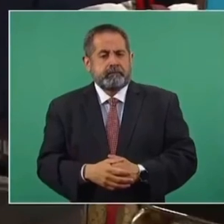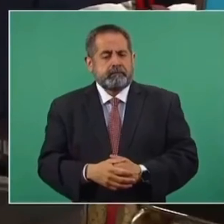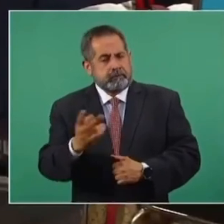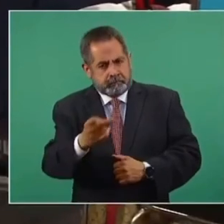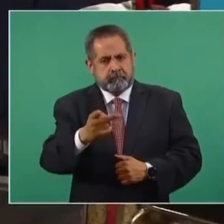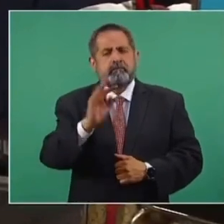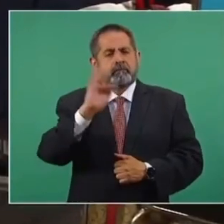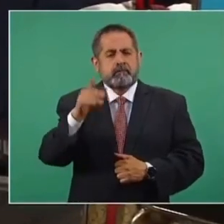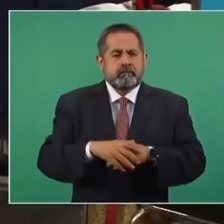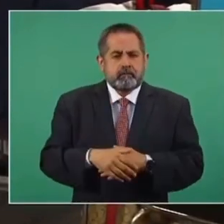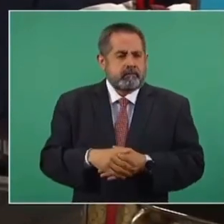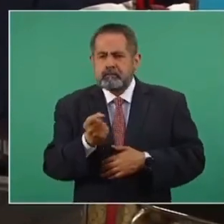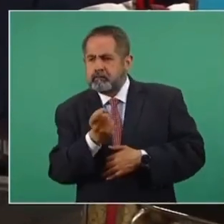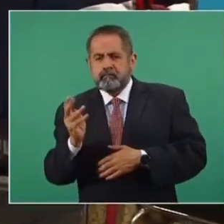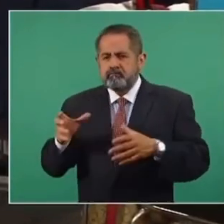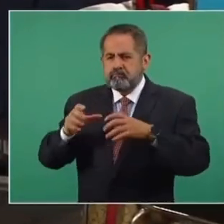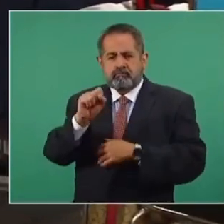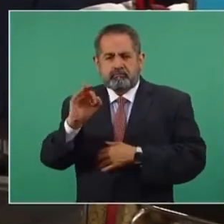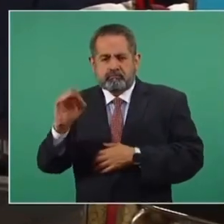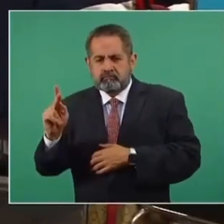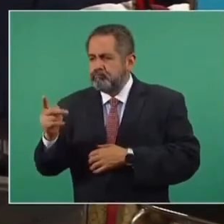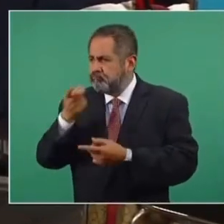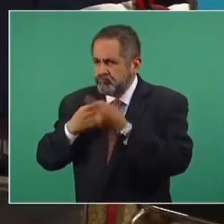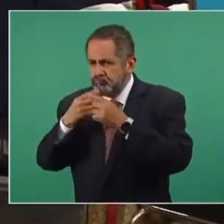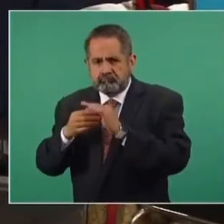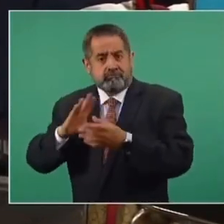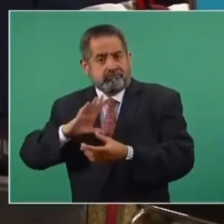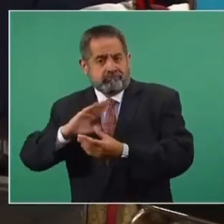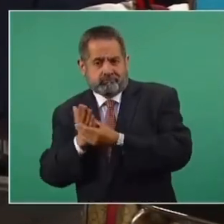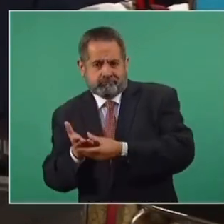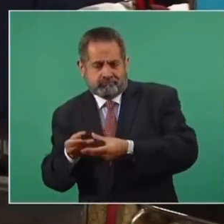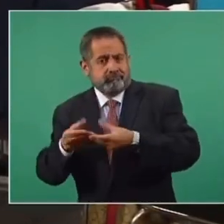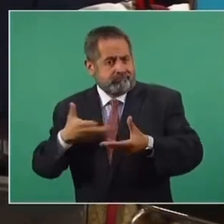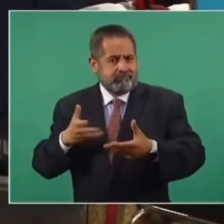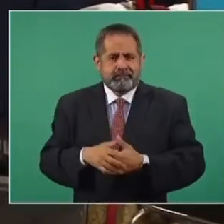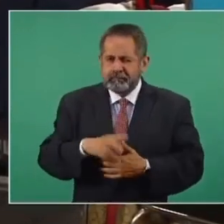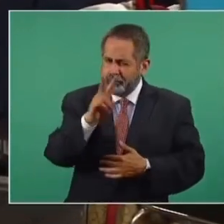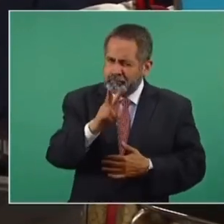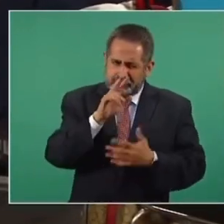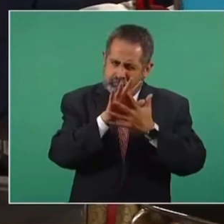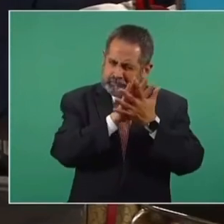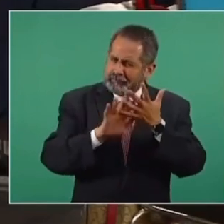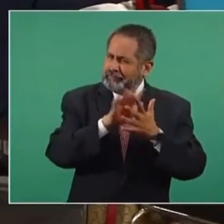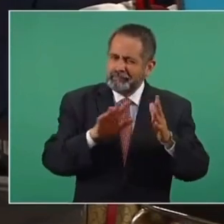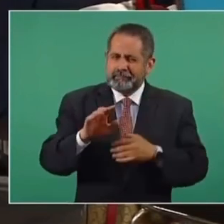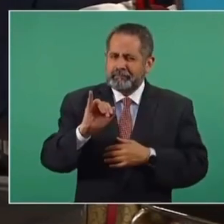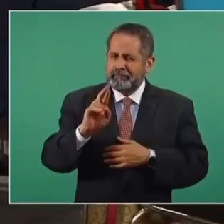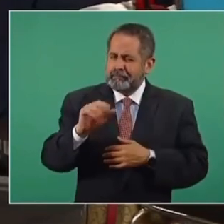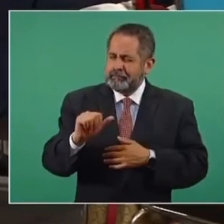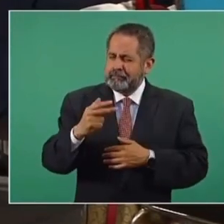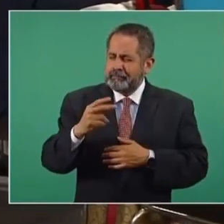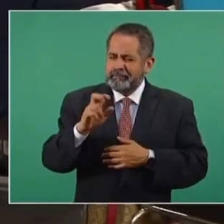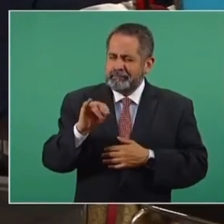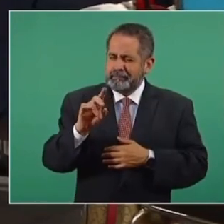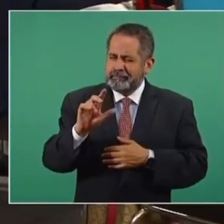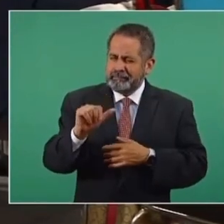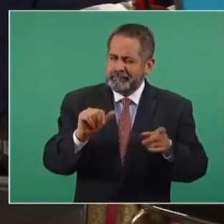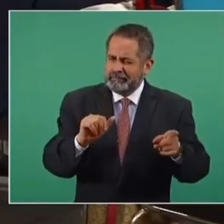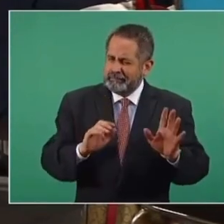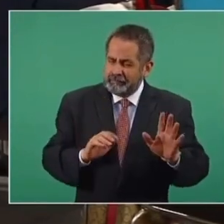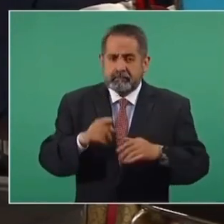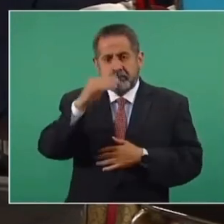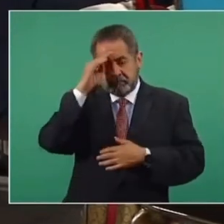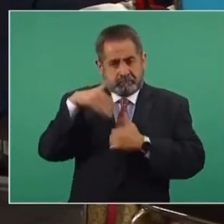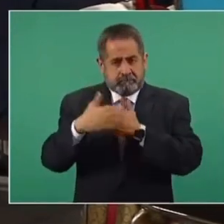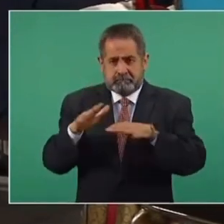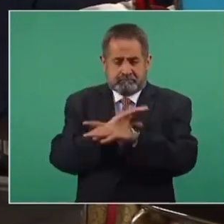Esperar que hubiera más rebote de sus funcionarios, que la función pública ya le hubiera enterado de estos, porque hay expedientes ahí. Vemos muy fantasmal a Irmeréndira, la pregunta es, de cierre, si está usted